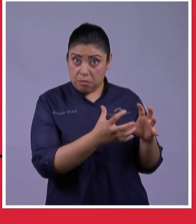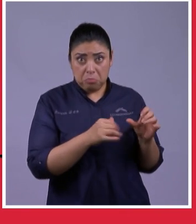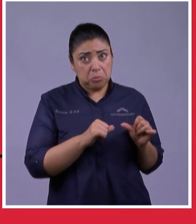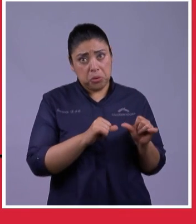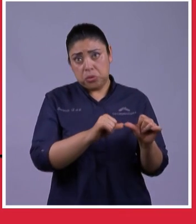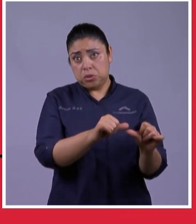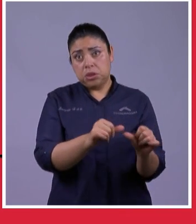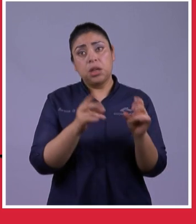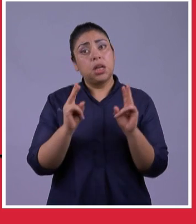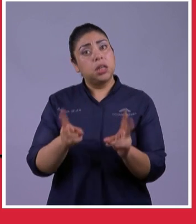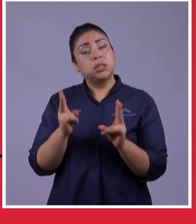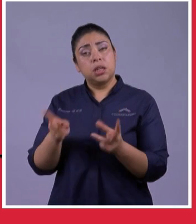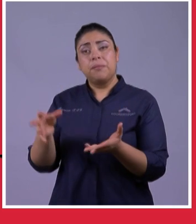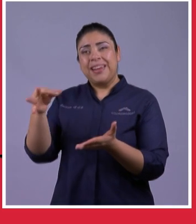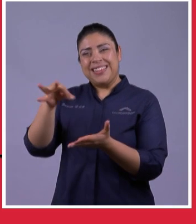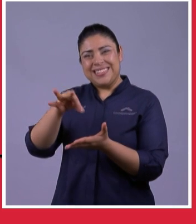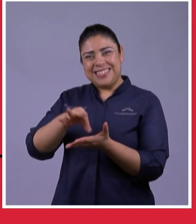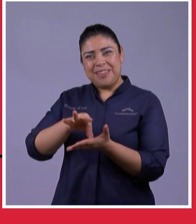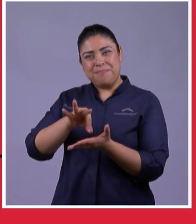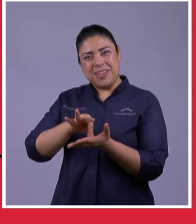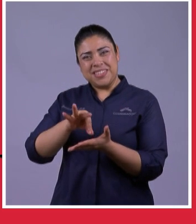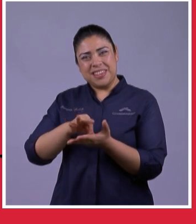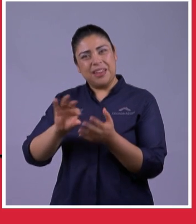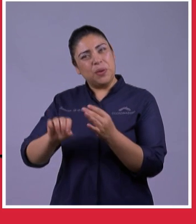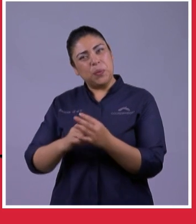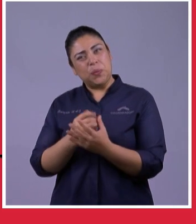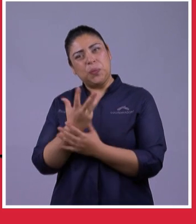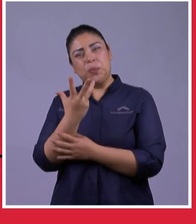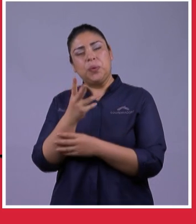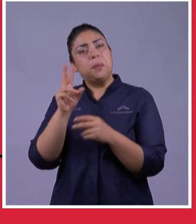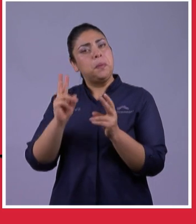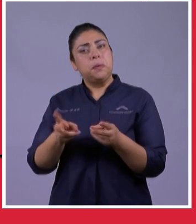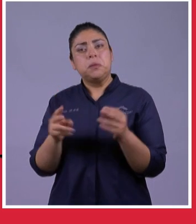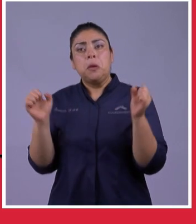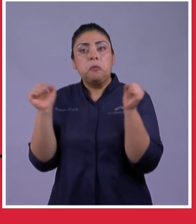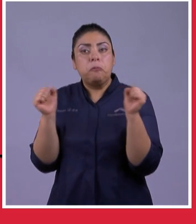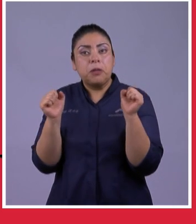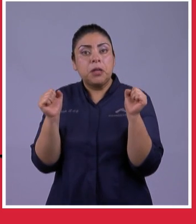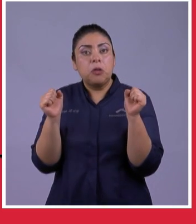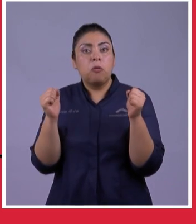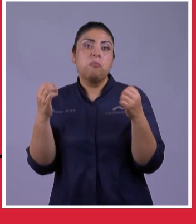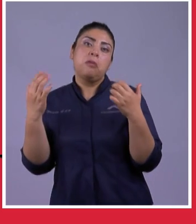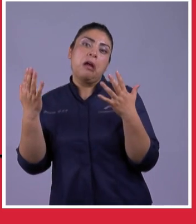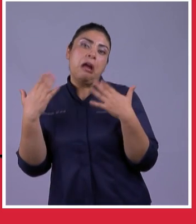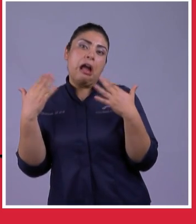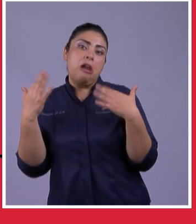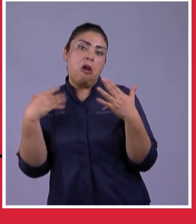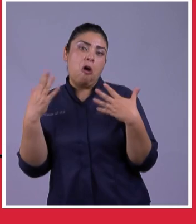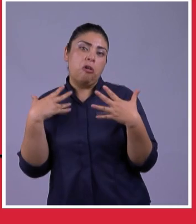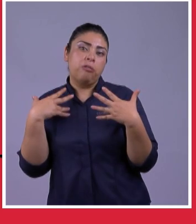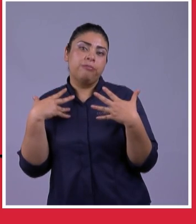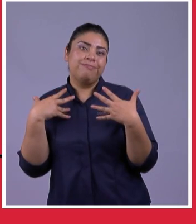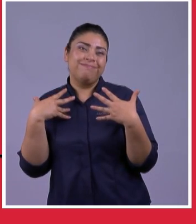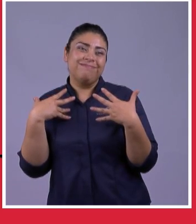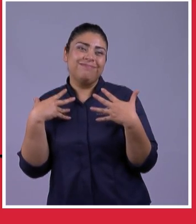el frío y el calor el verano y el invierno el día y la noche dios creó todo para